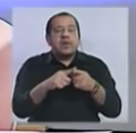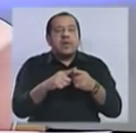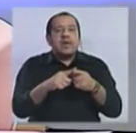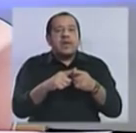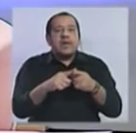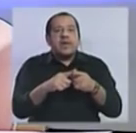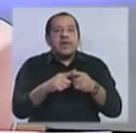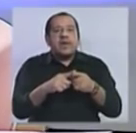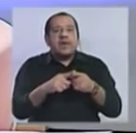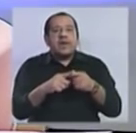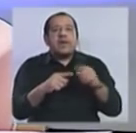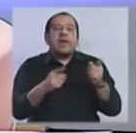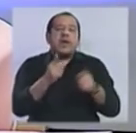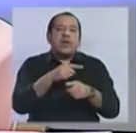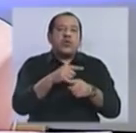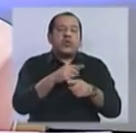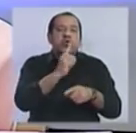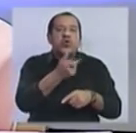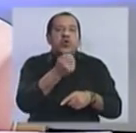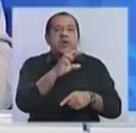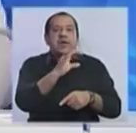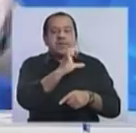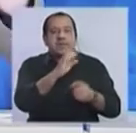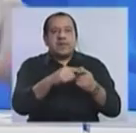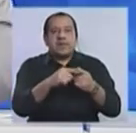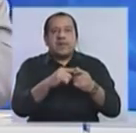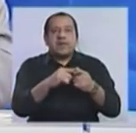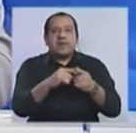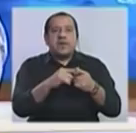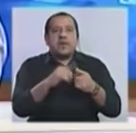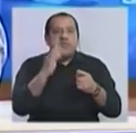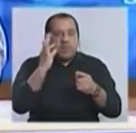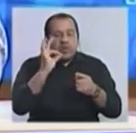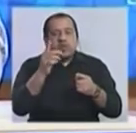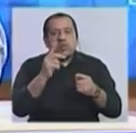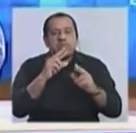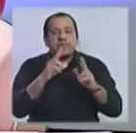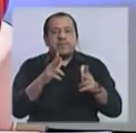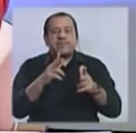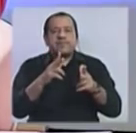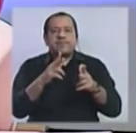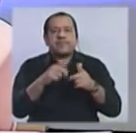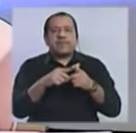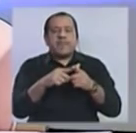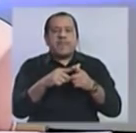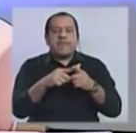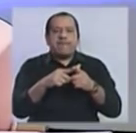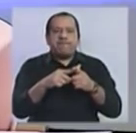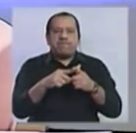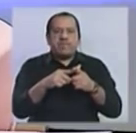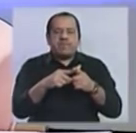Adolfo Garce, vamos a decirlo, ¿no? Ah, no, no dije el nombre. Perdón, perdón, perdón. Si no me equivoco, nos dimos todos.